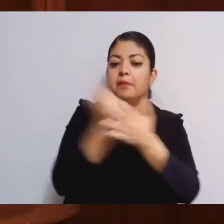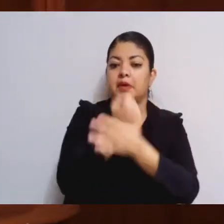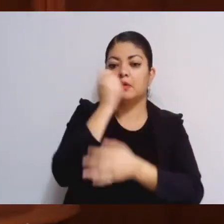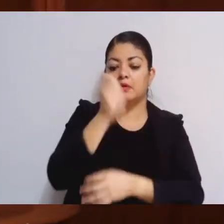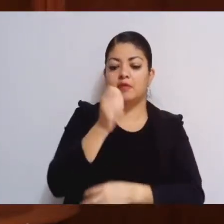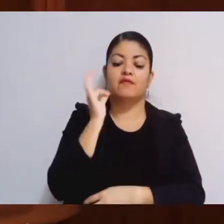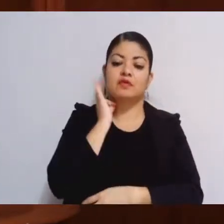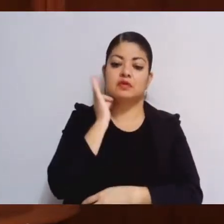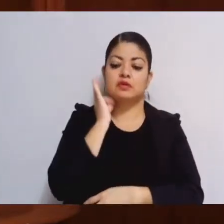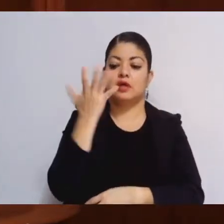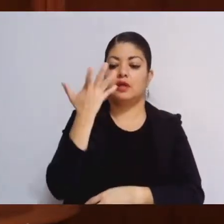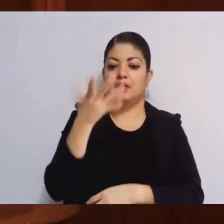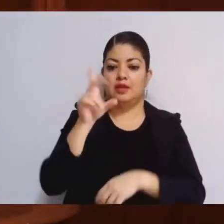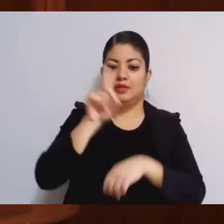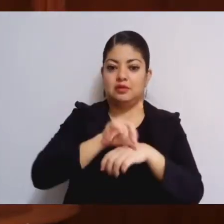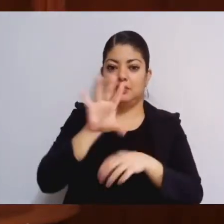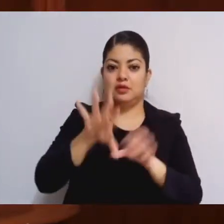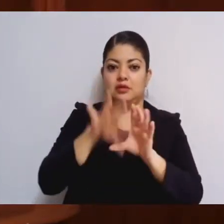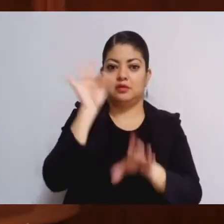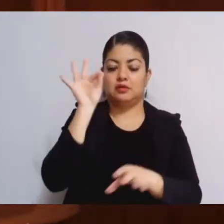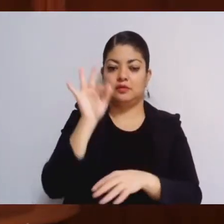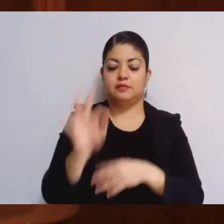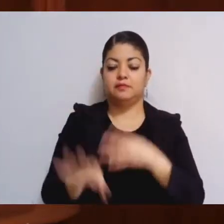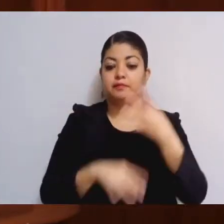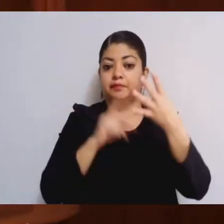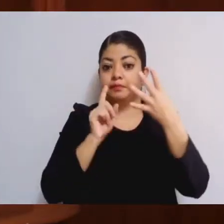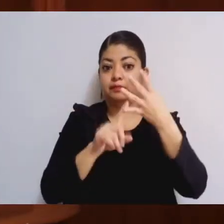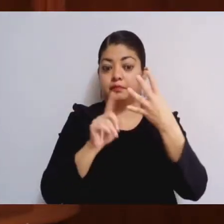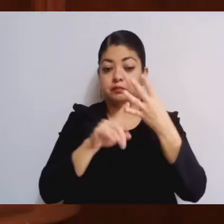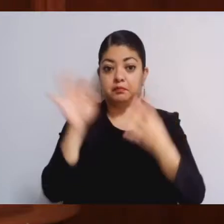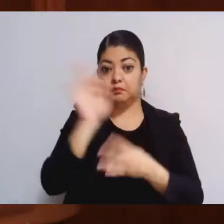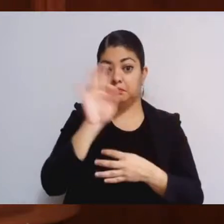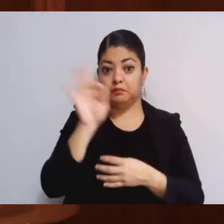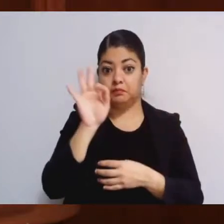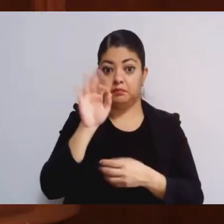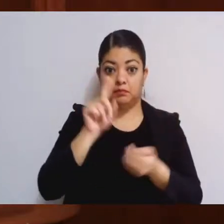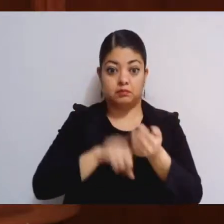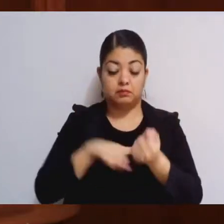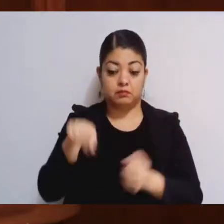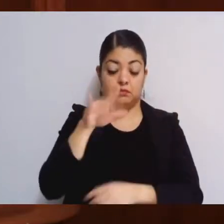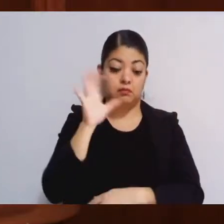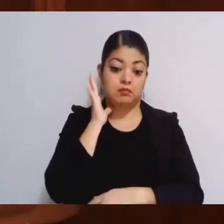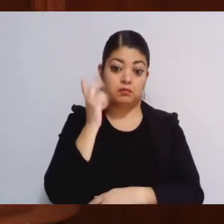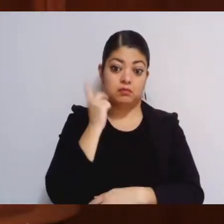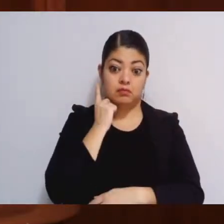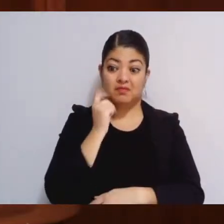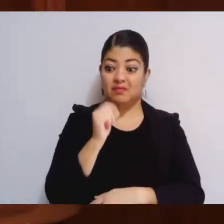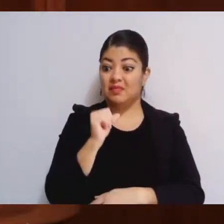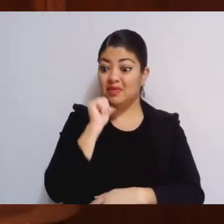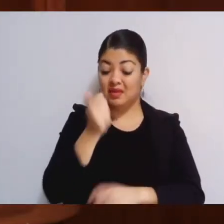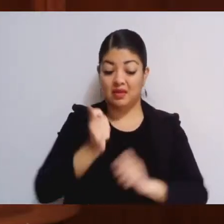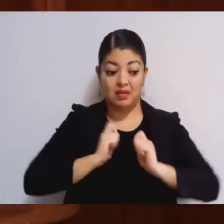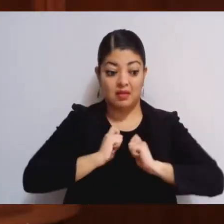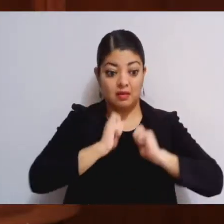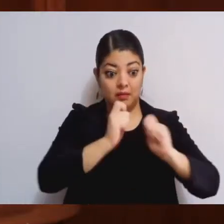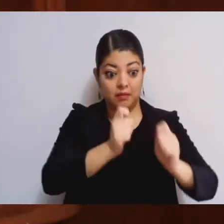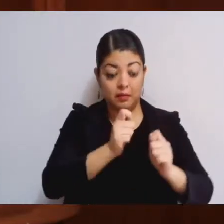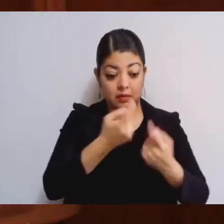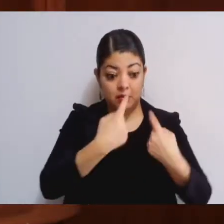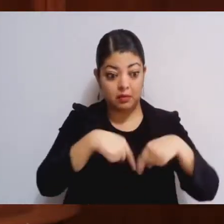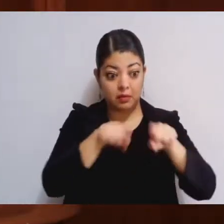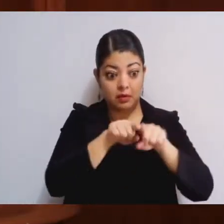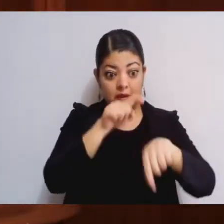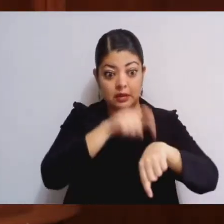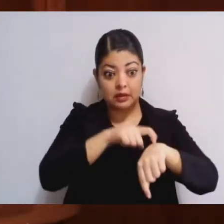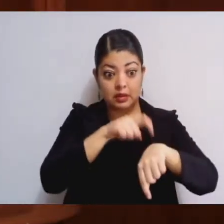de 10 días. Tercero, en caso de que la legislatura no hiciera la designación en los plazos antes referidos, el